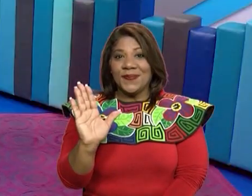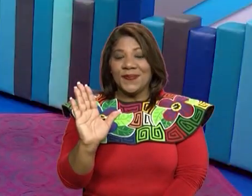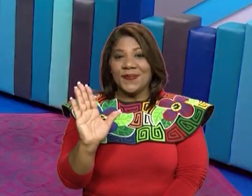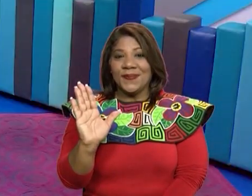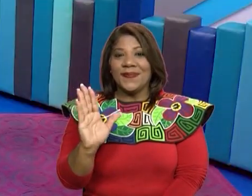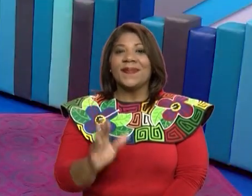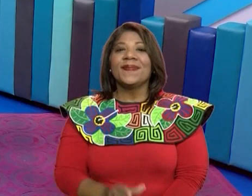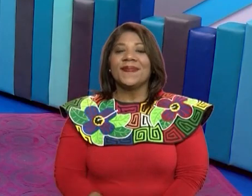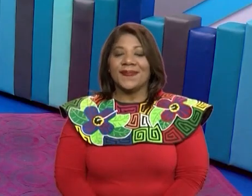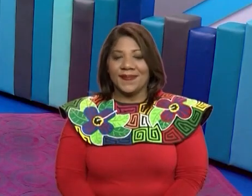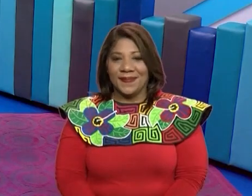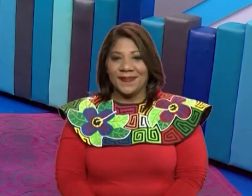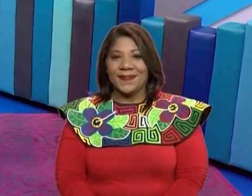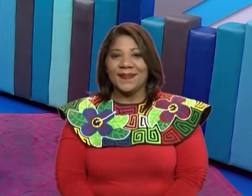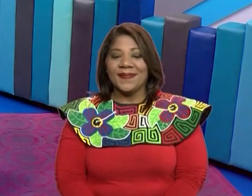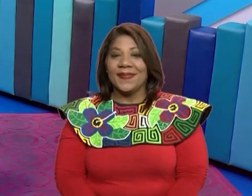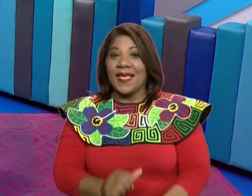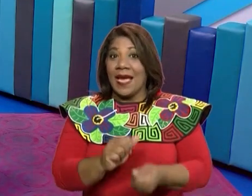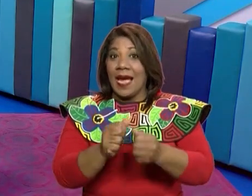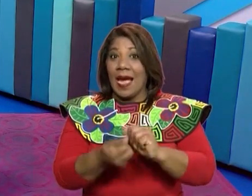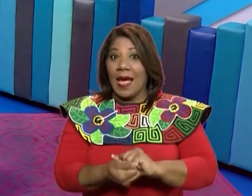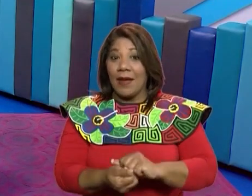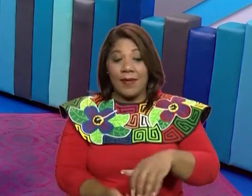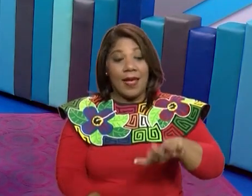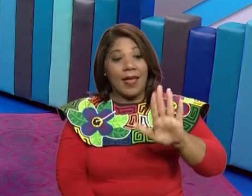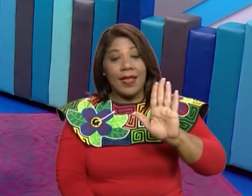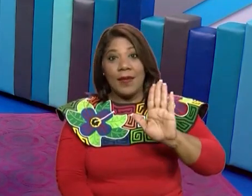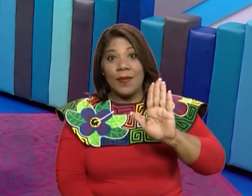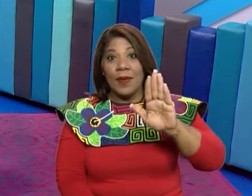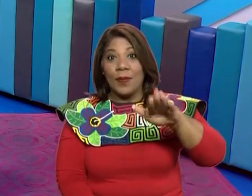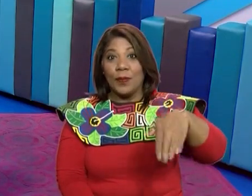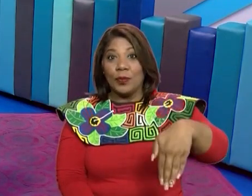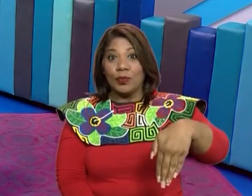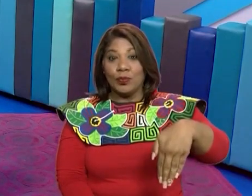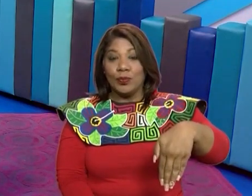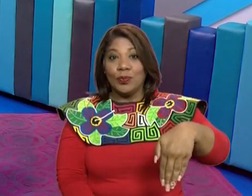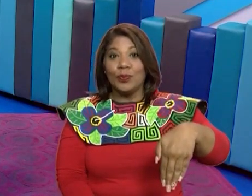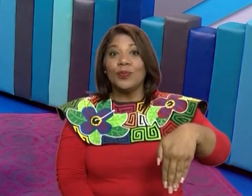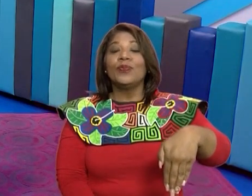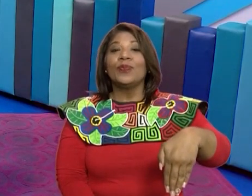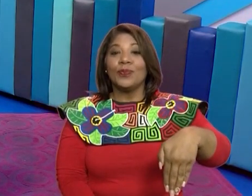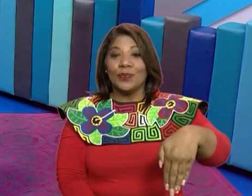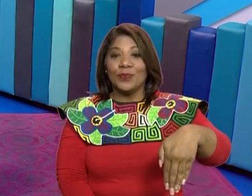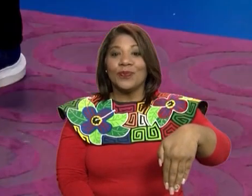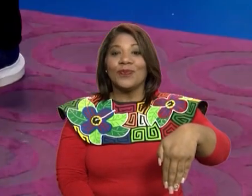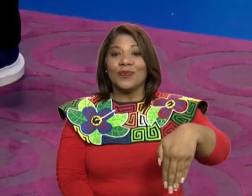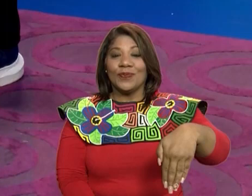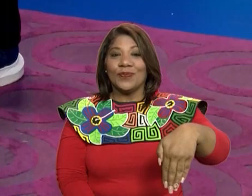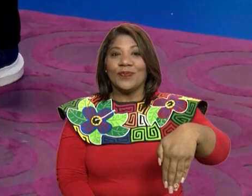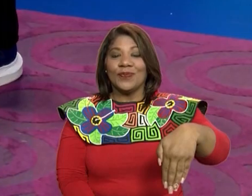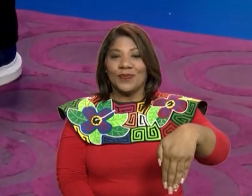Ok, cambiamos de pierna, punta de pie, apuntando hacia abajo